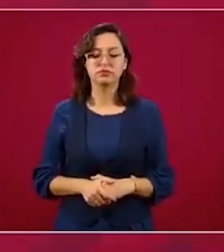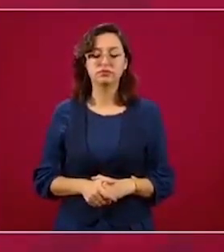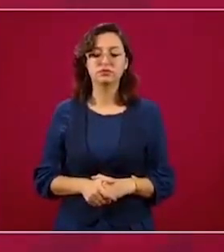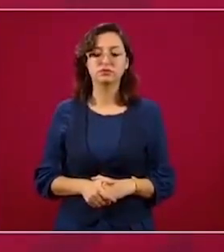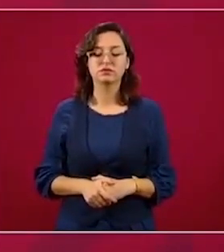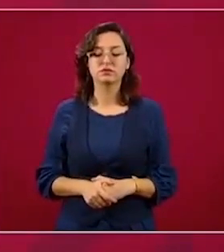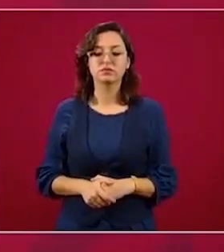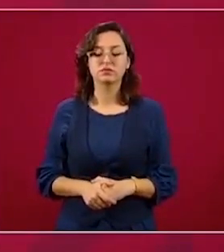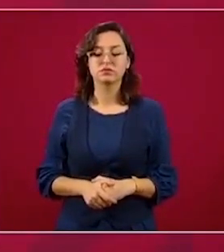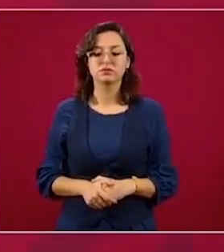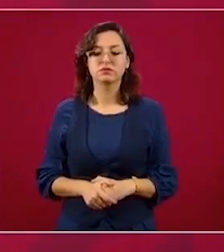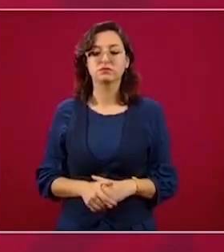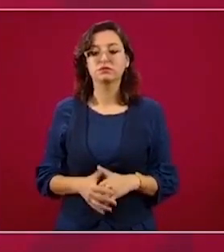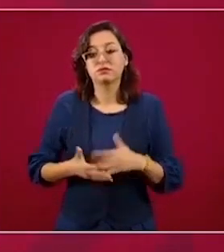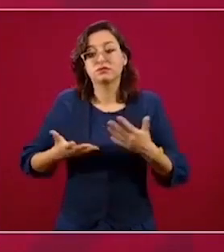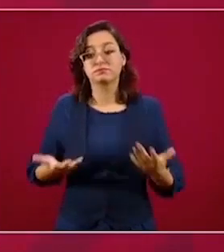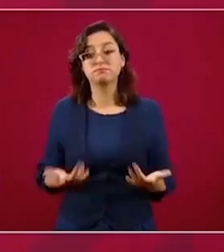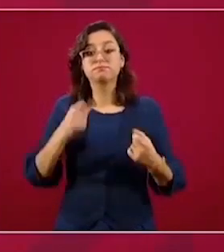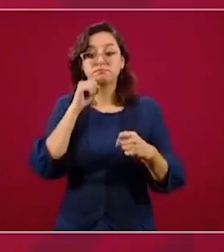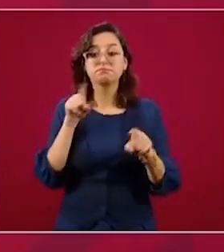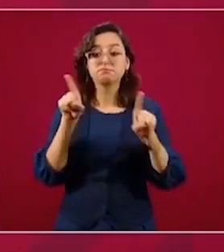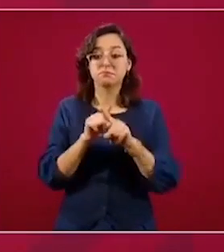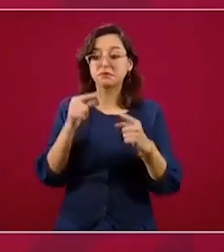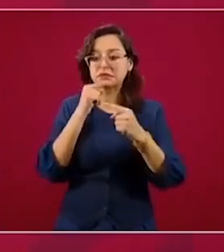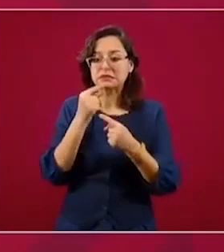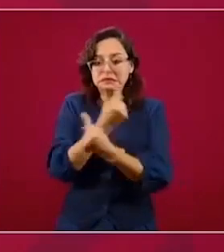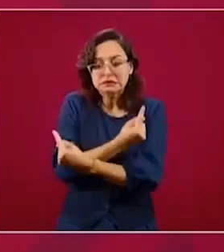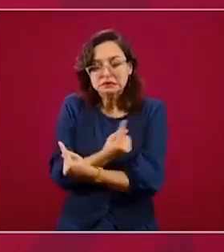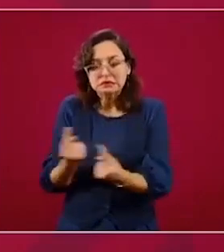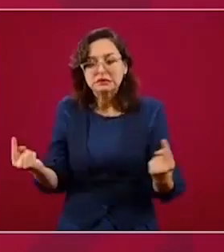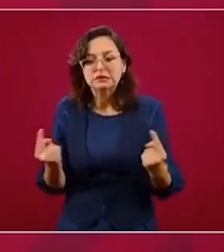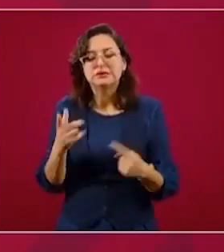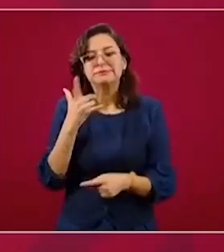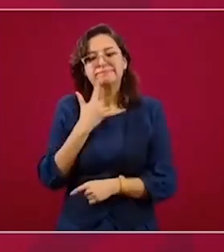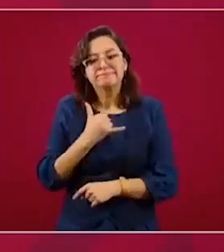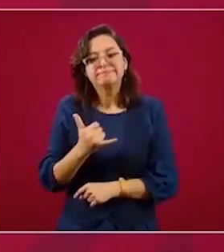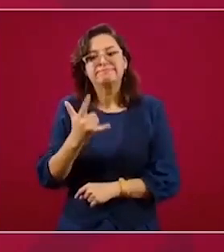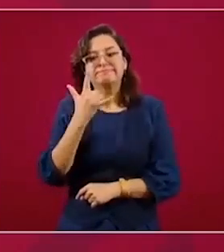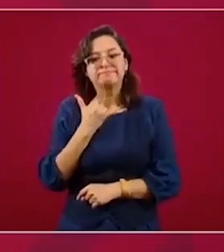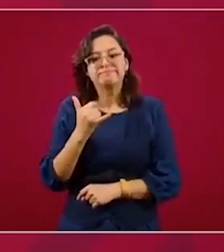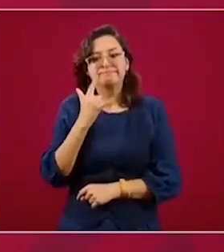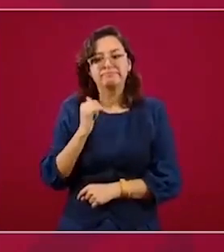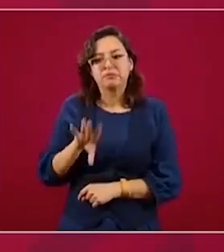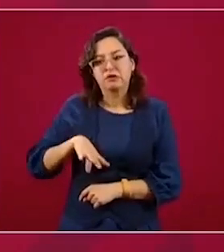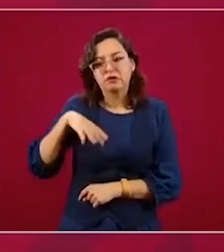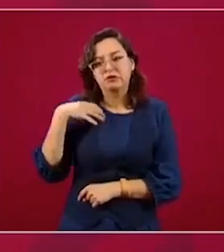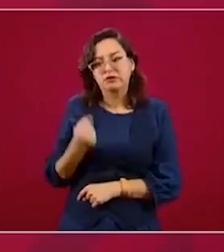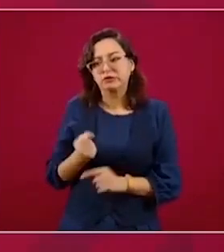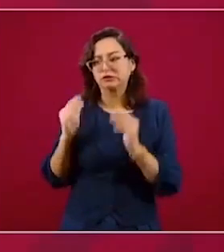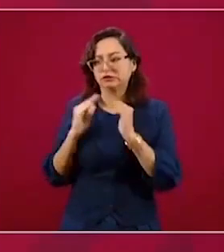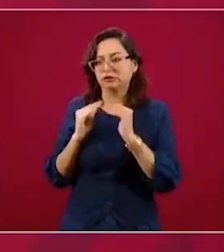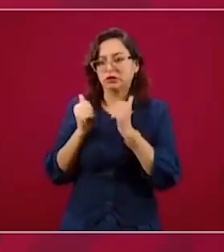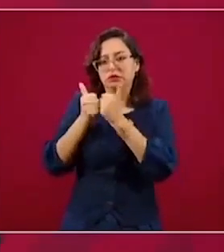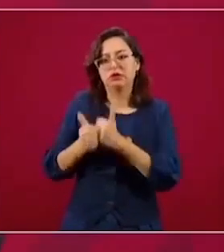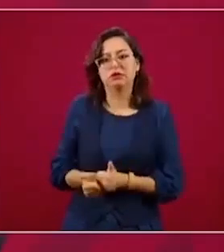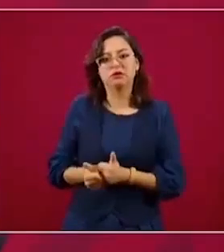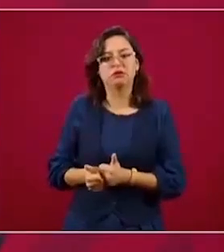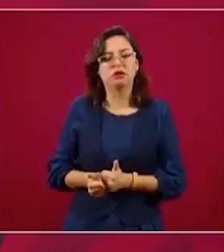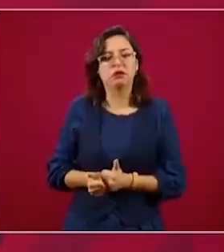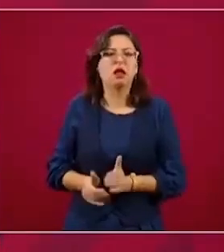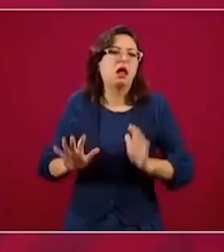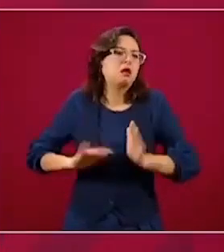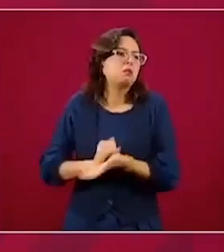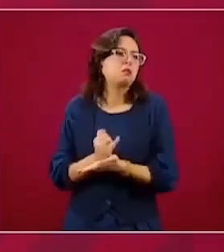los niños, el esfuerzo que han hecho. Entonces, no es tomar una decisión